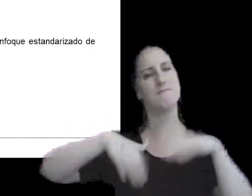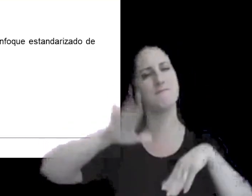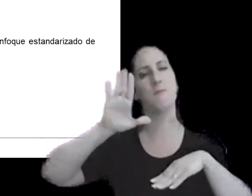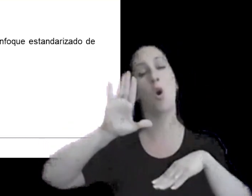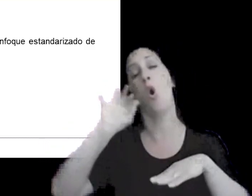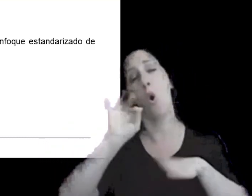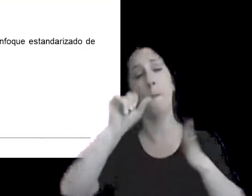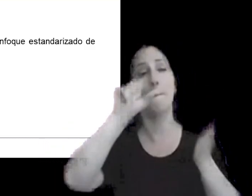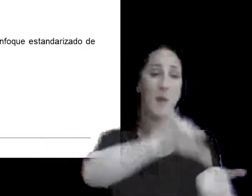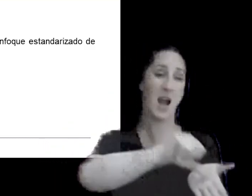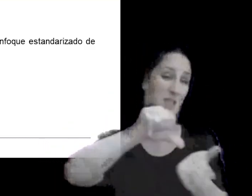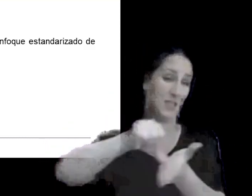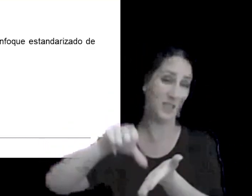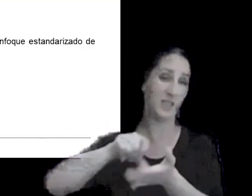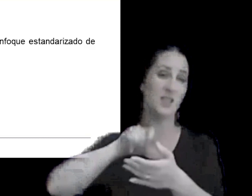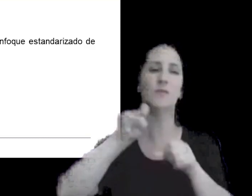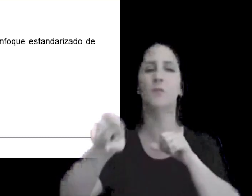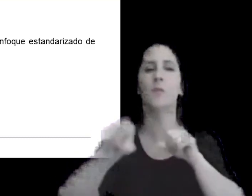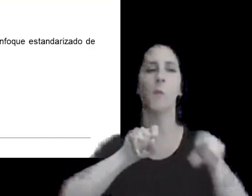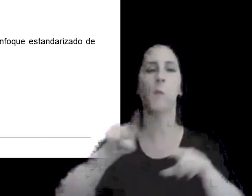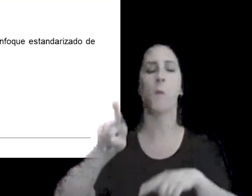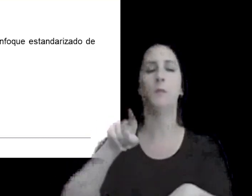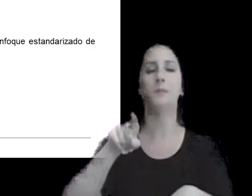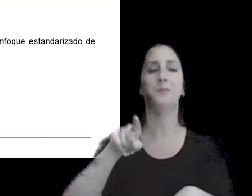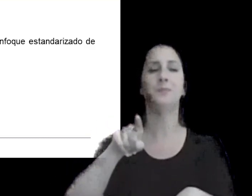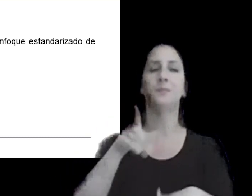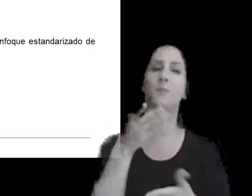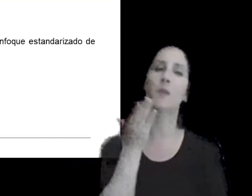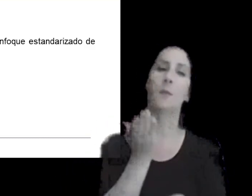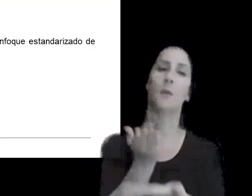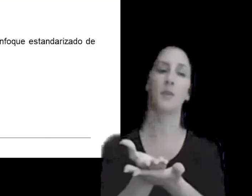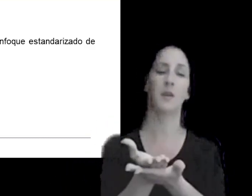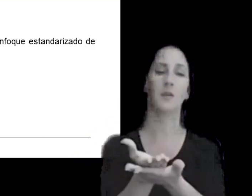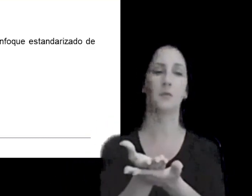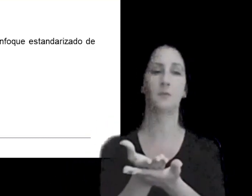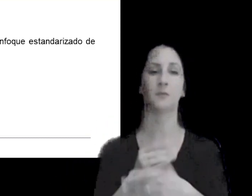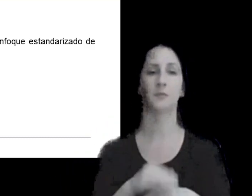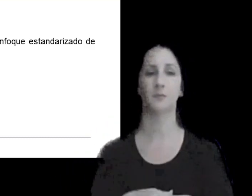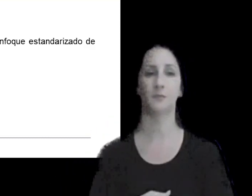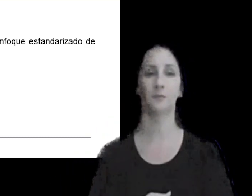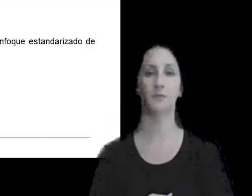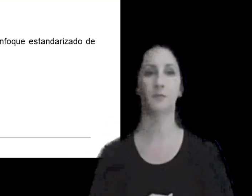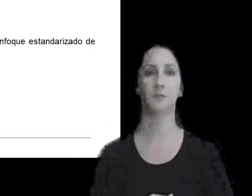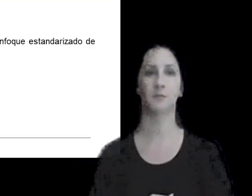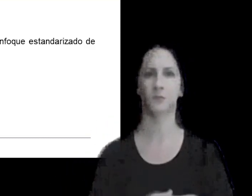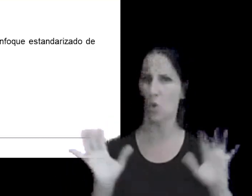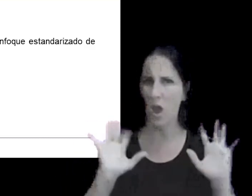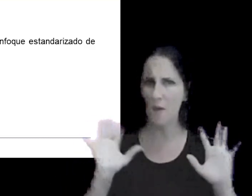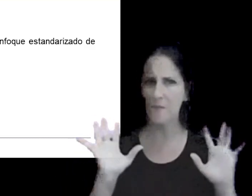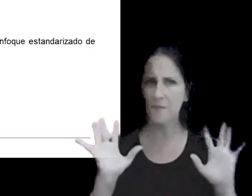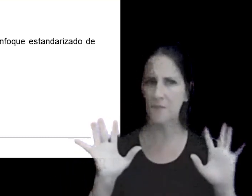país exigían un hola alguien